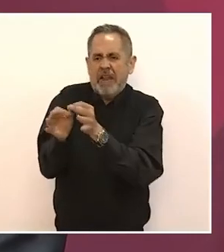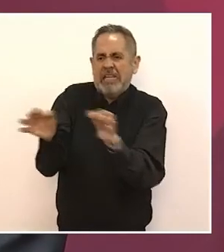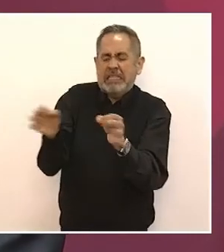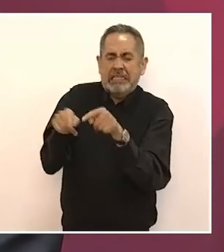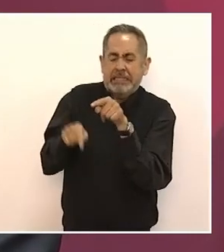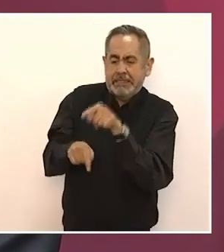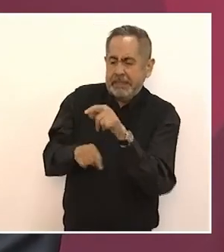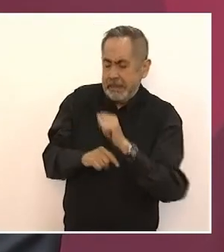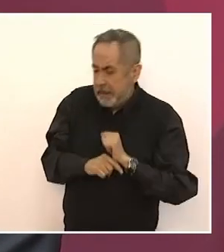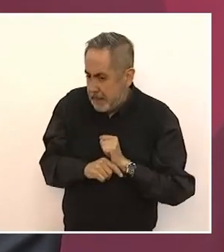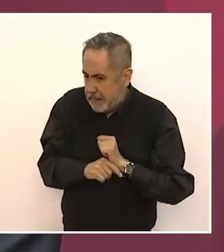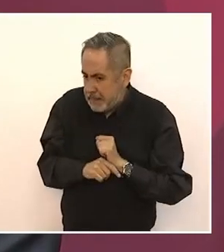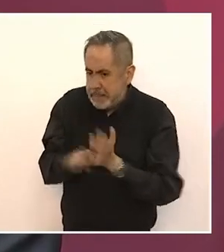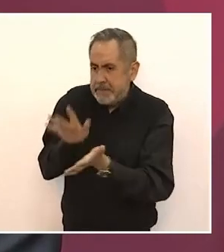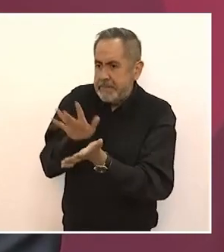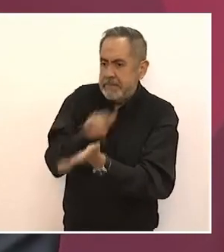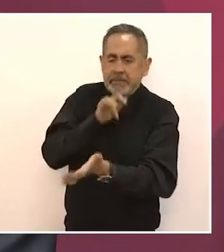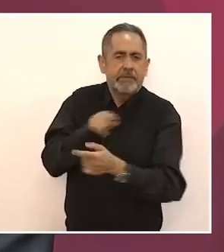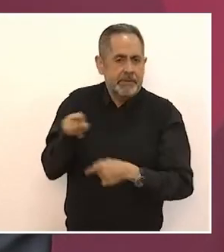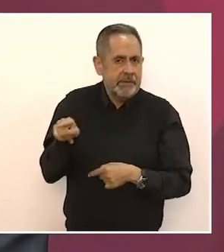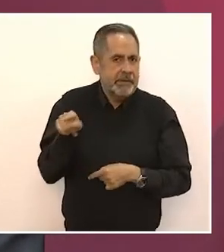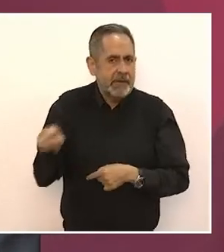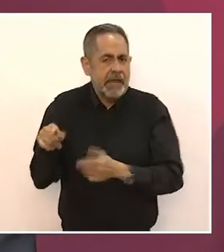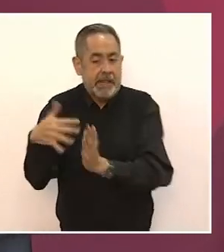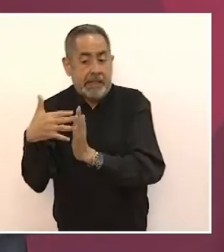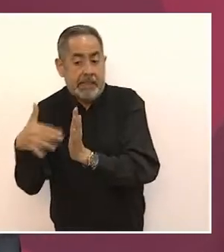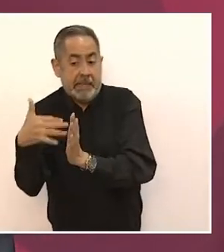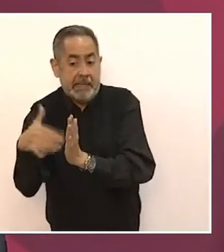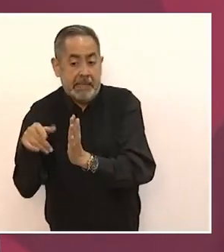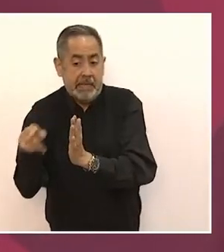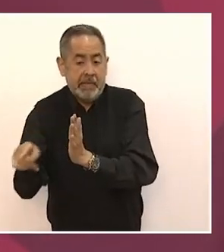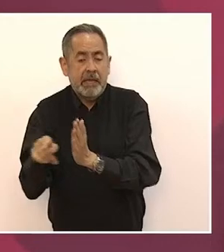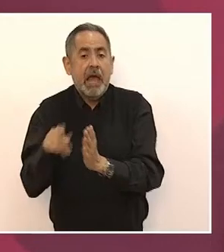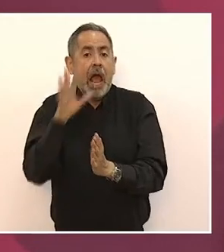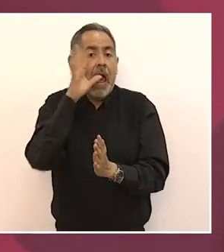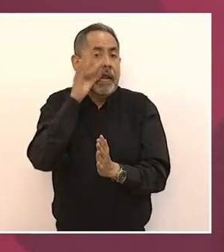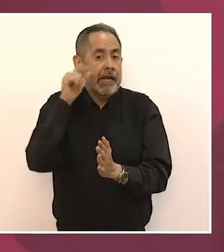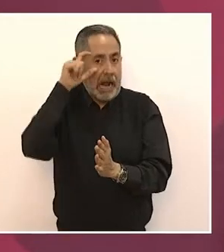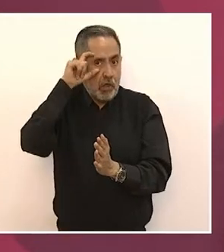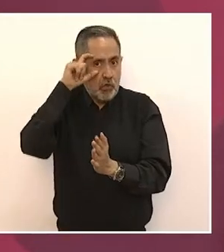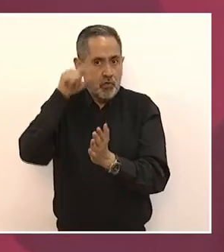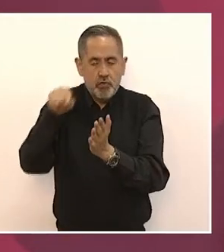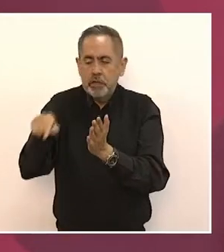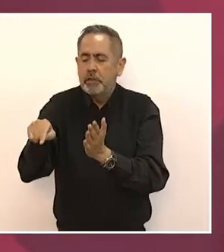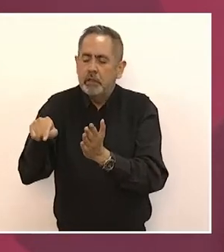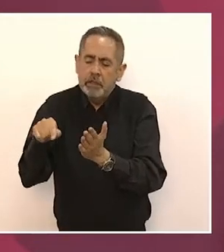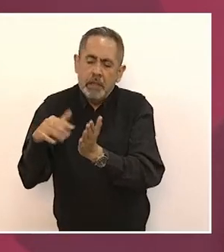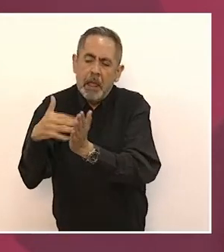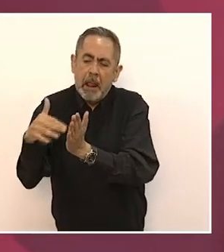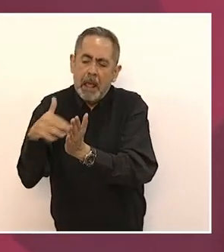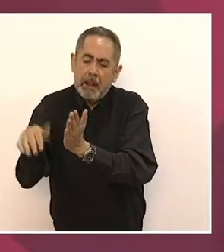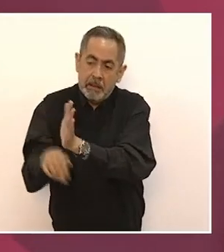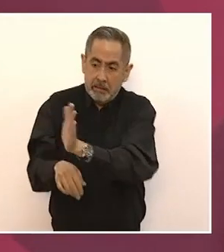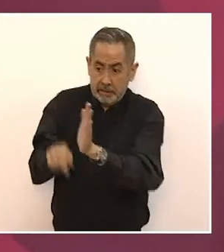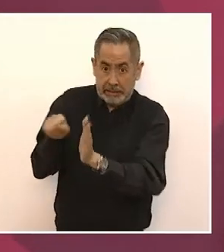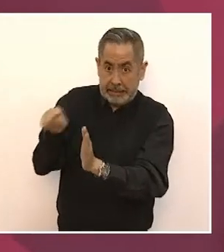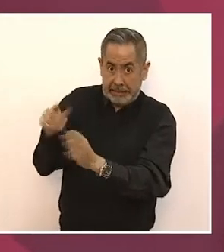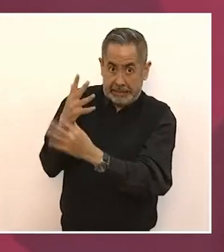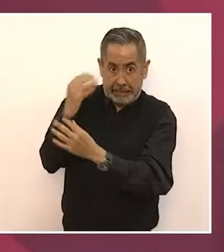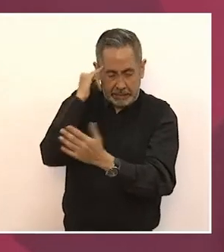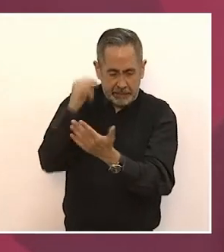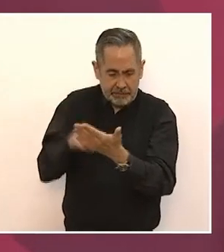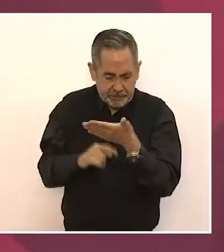parafraseando a Ricardo Flores Magón, dice,